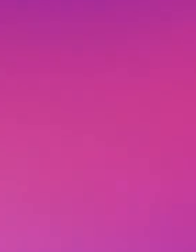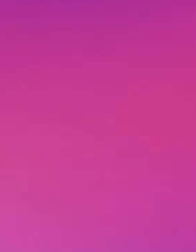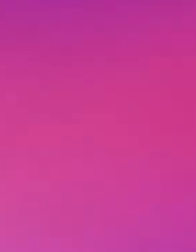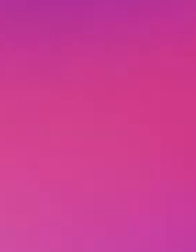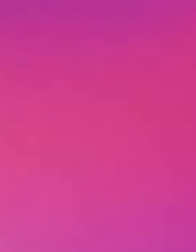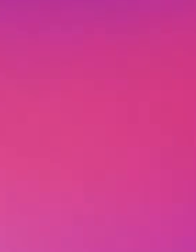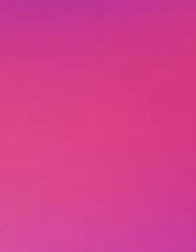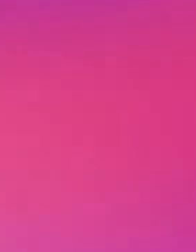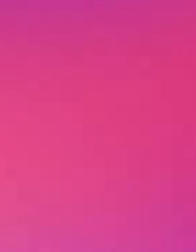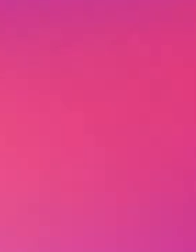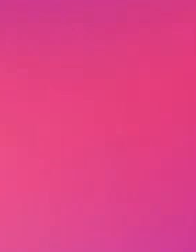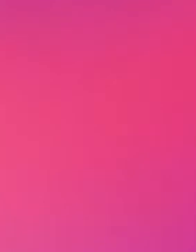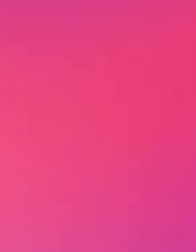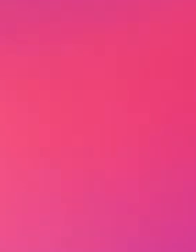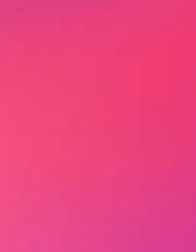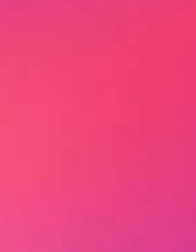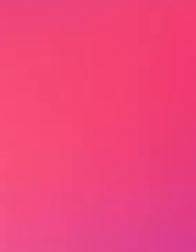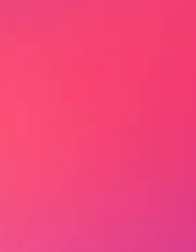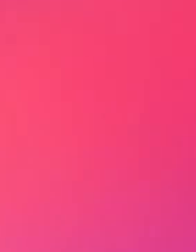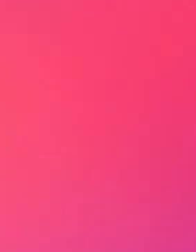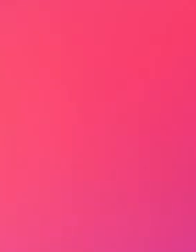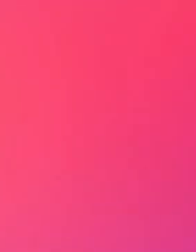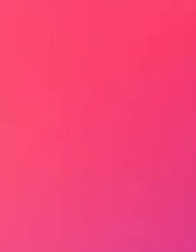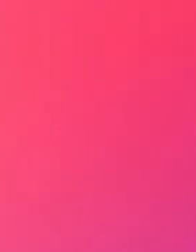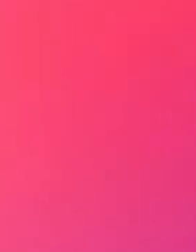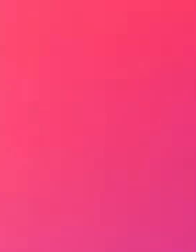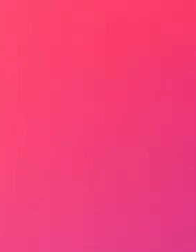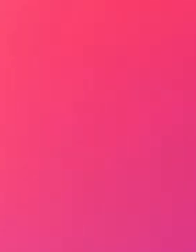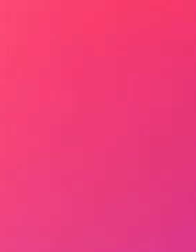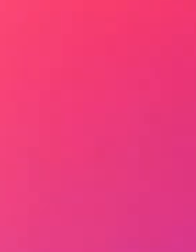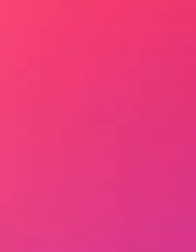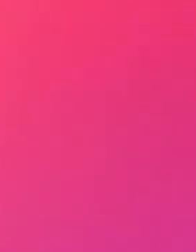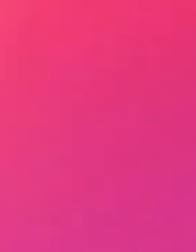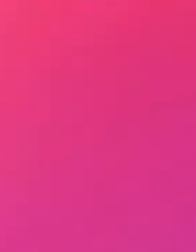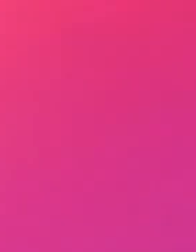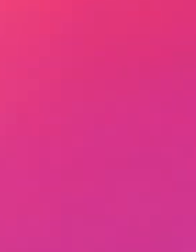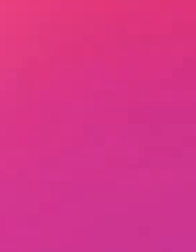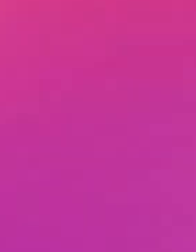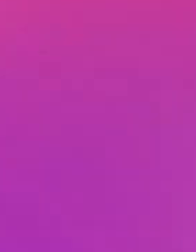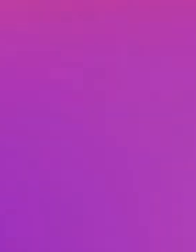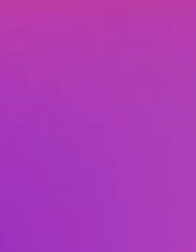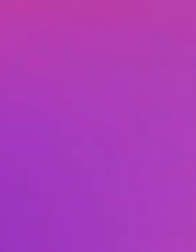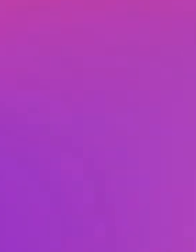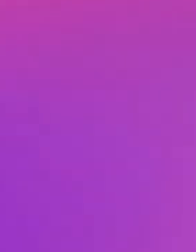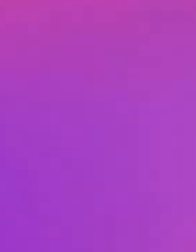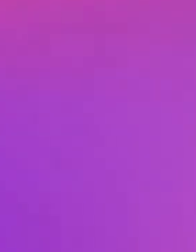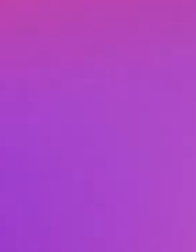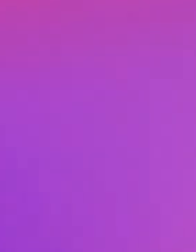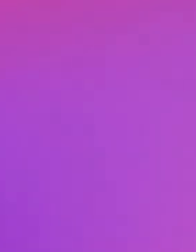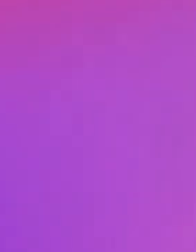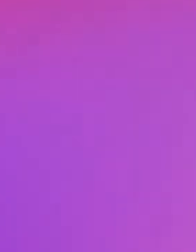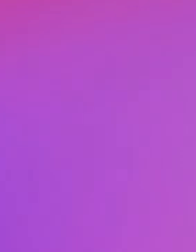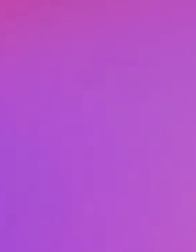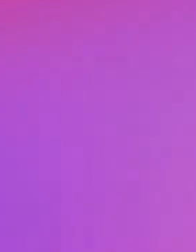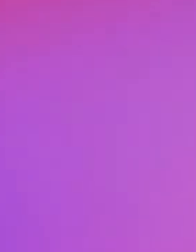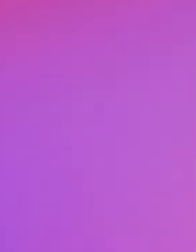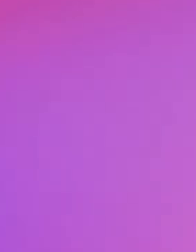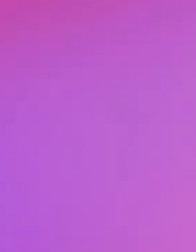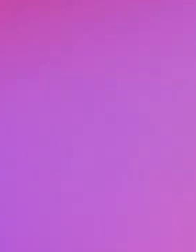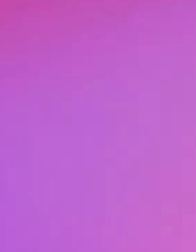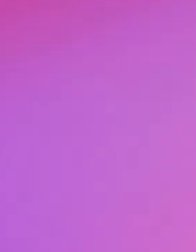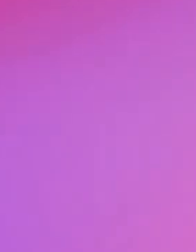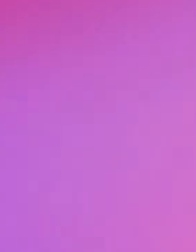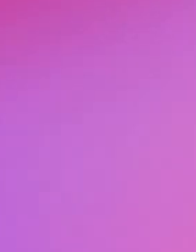secundaria es el 5536-0171-23. Si